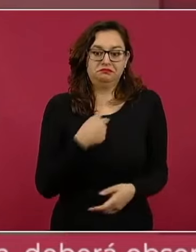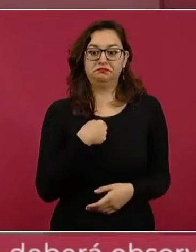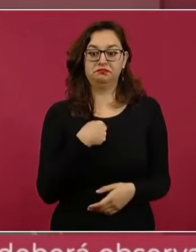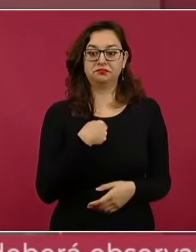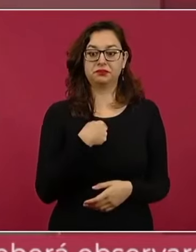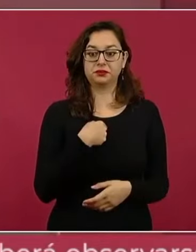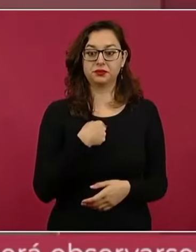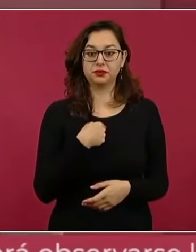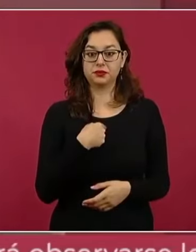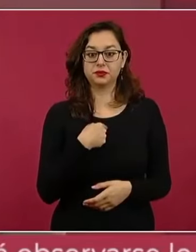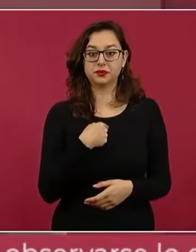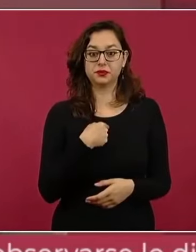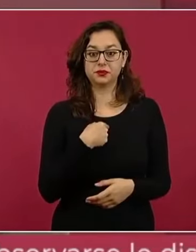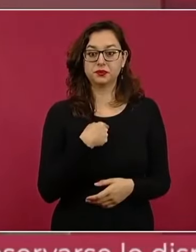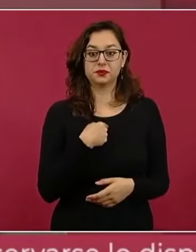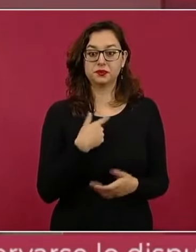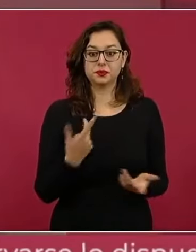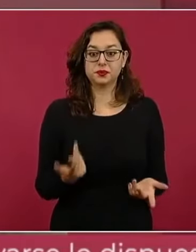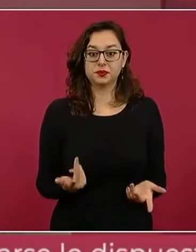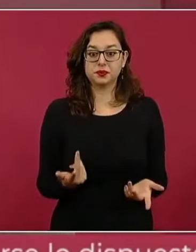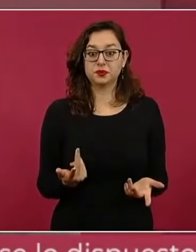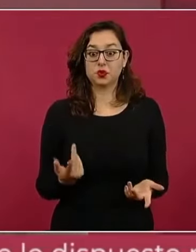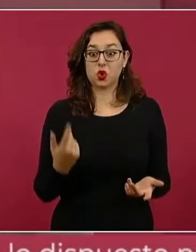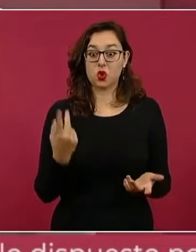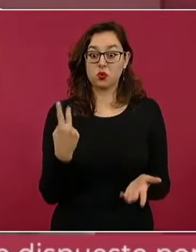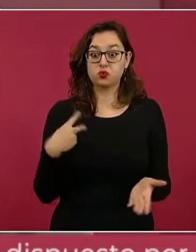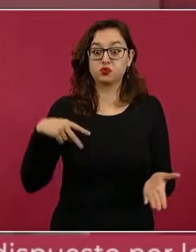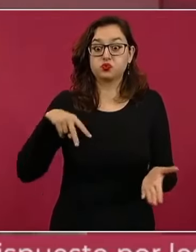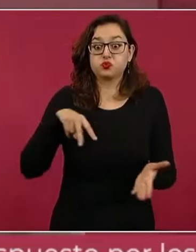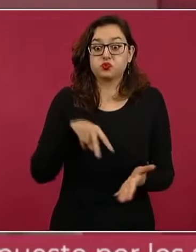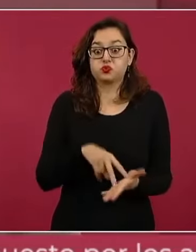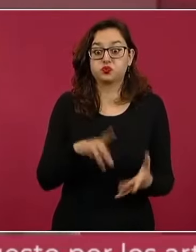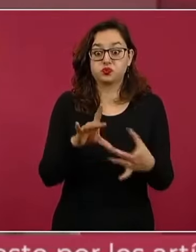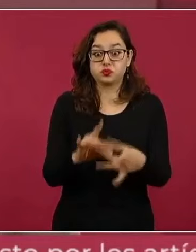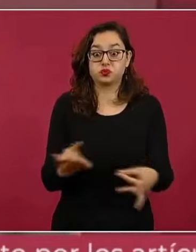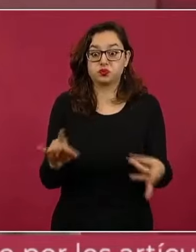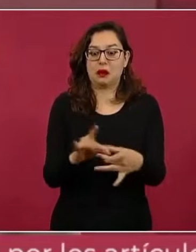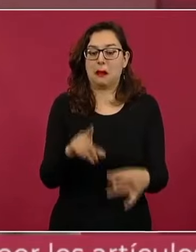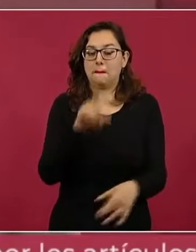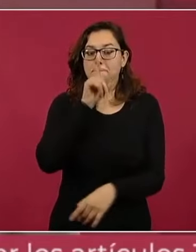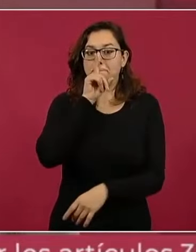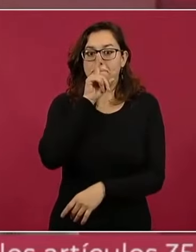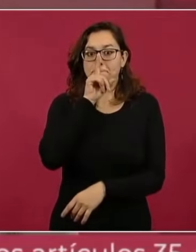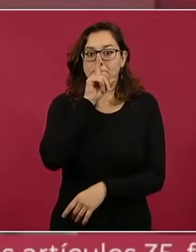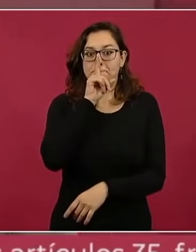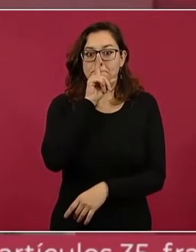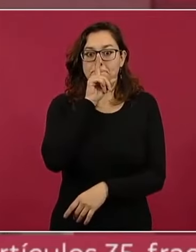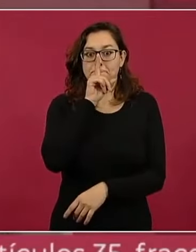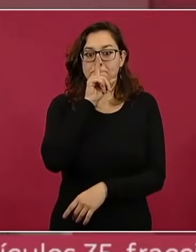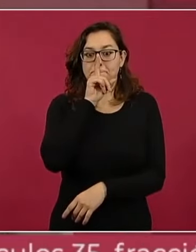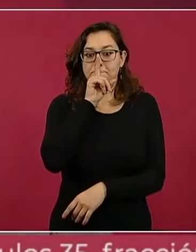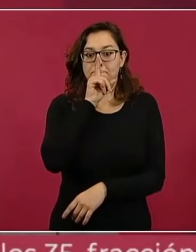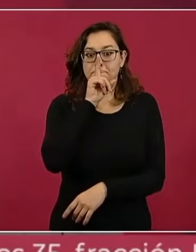si no me van a querer cepillar los